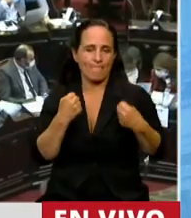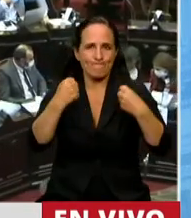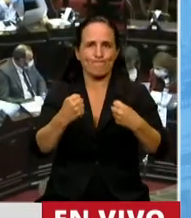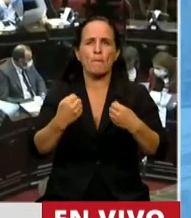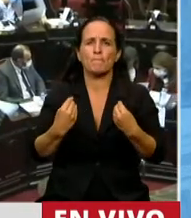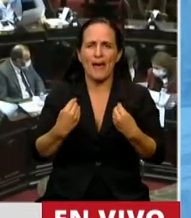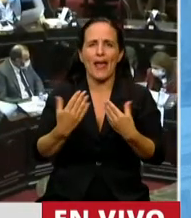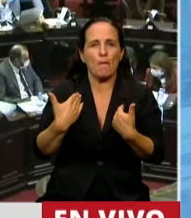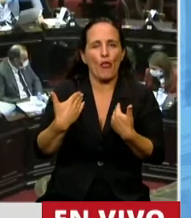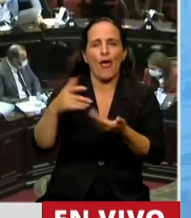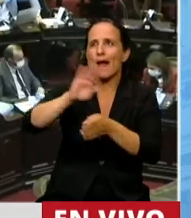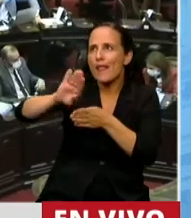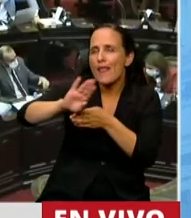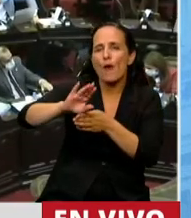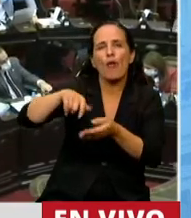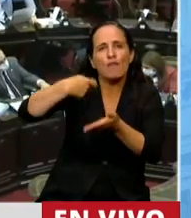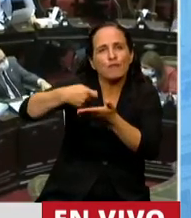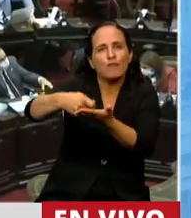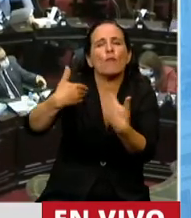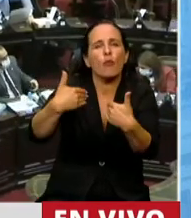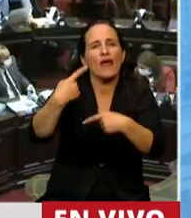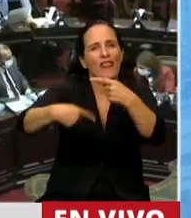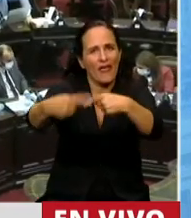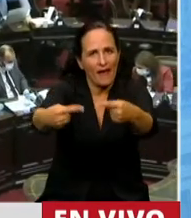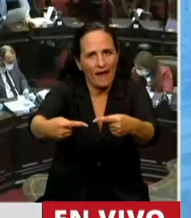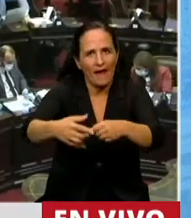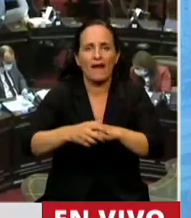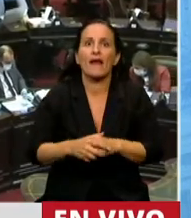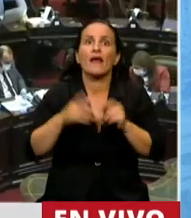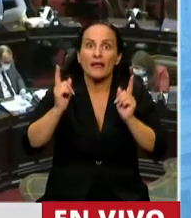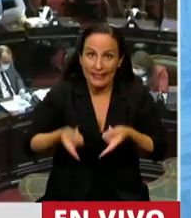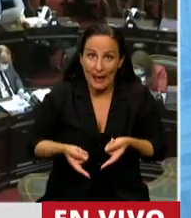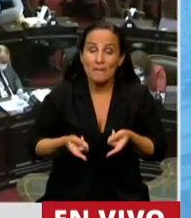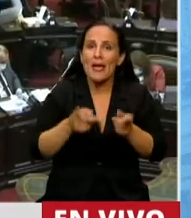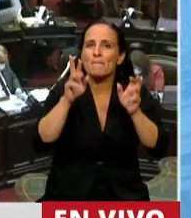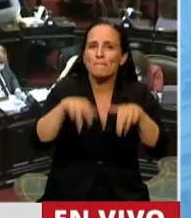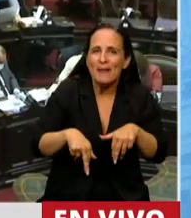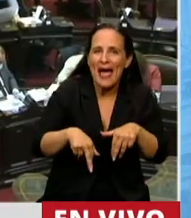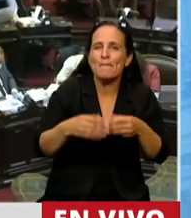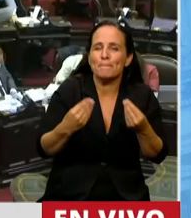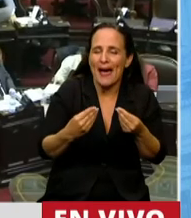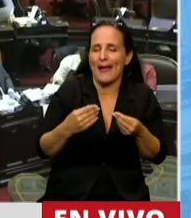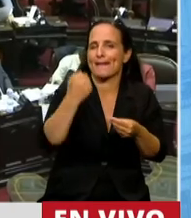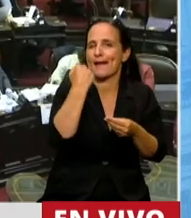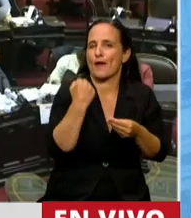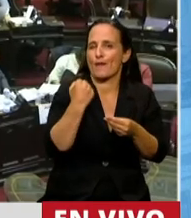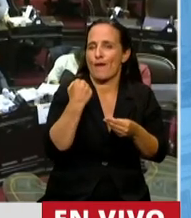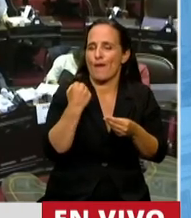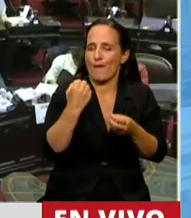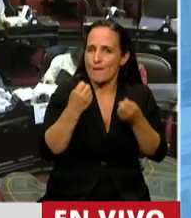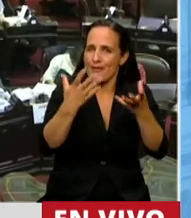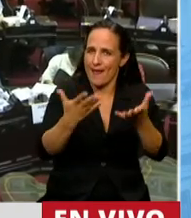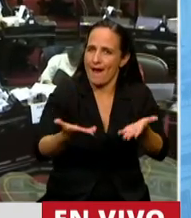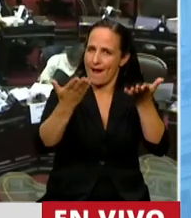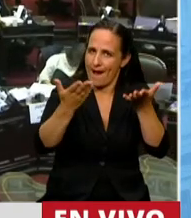mantenimiento de la sostenibilidad de la deuda pública así como la ejecución de los planes de estabilización macroeconómica de